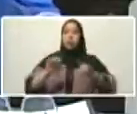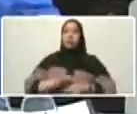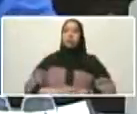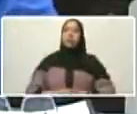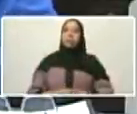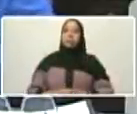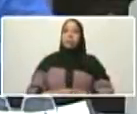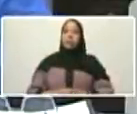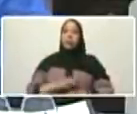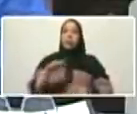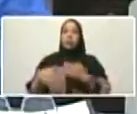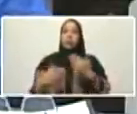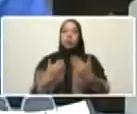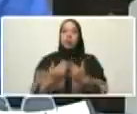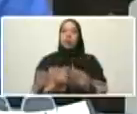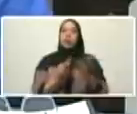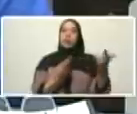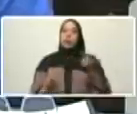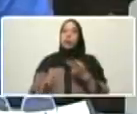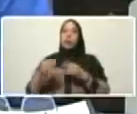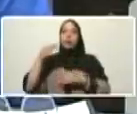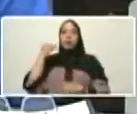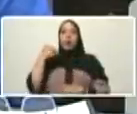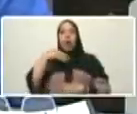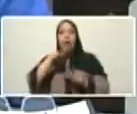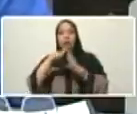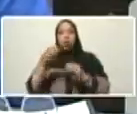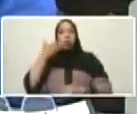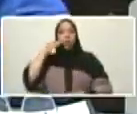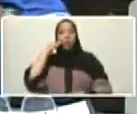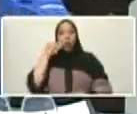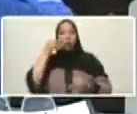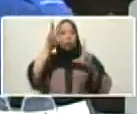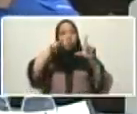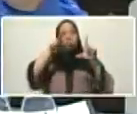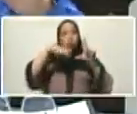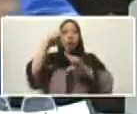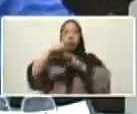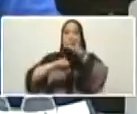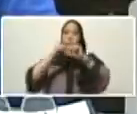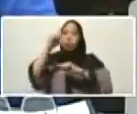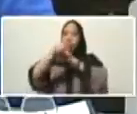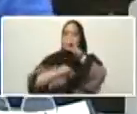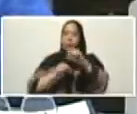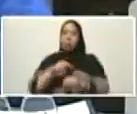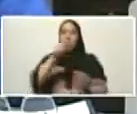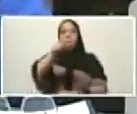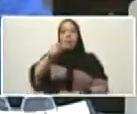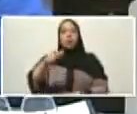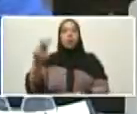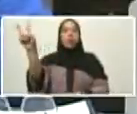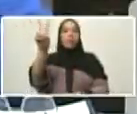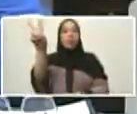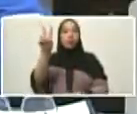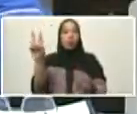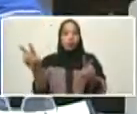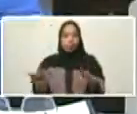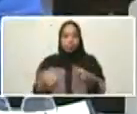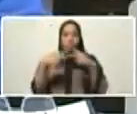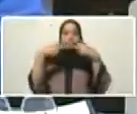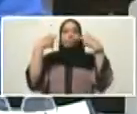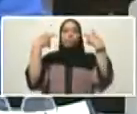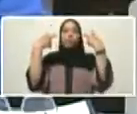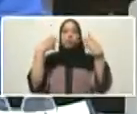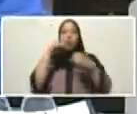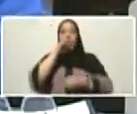conectados a través de las redes sociales todos los venezolanos y venezolanas y todos aquellos que puedan